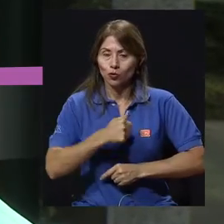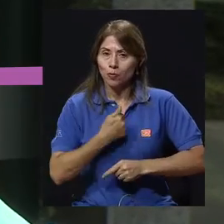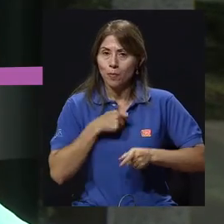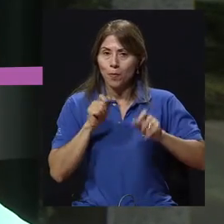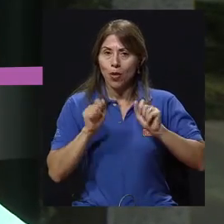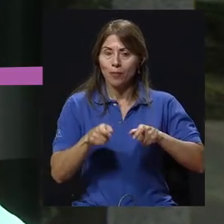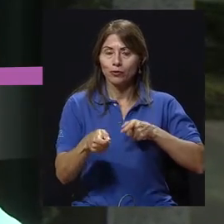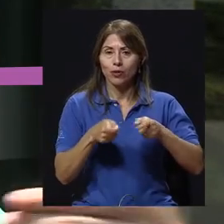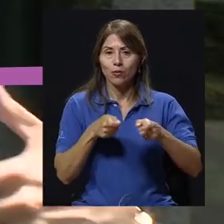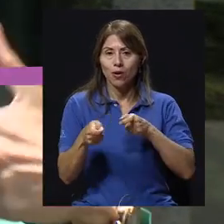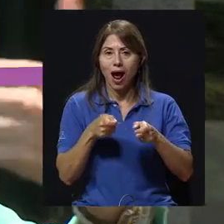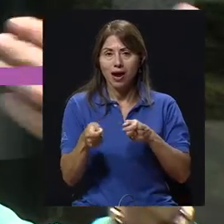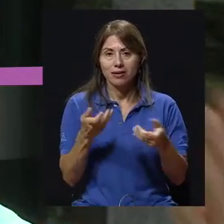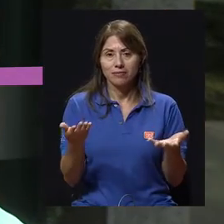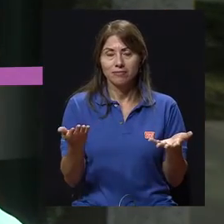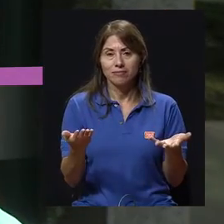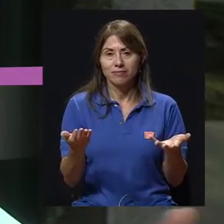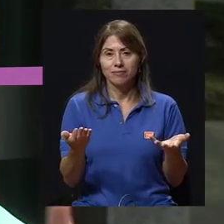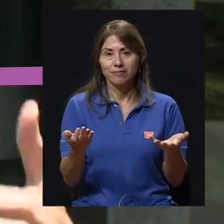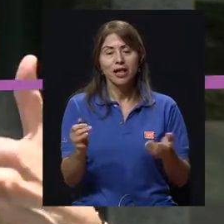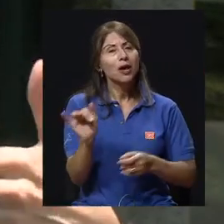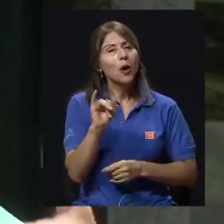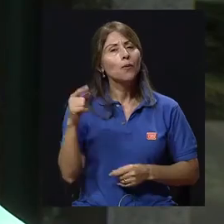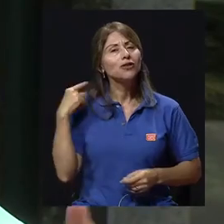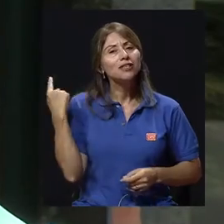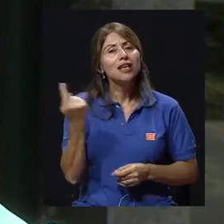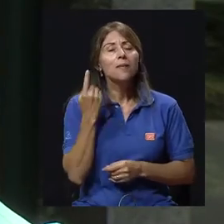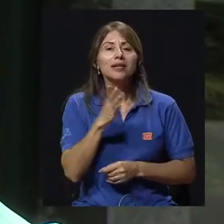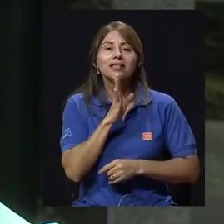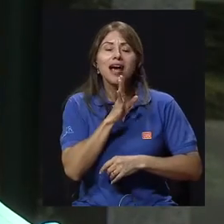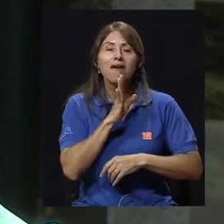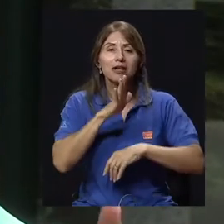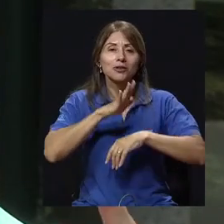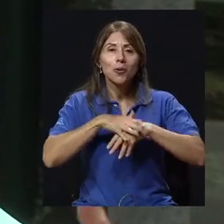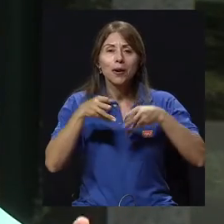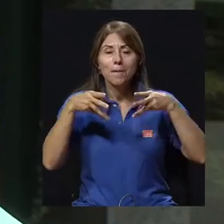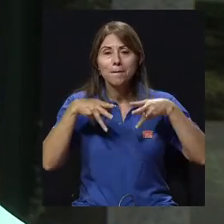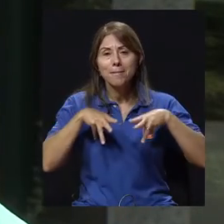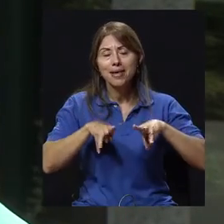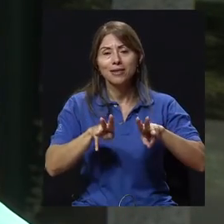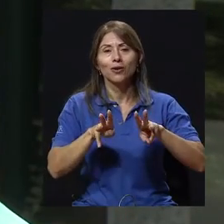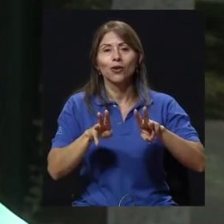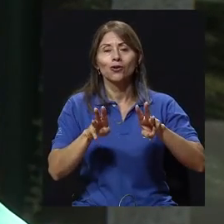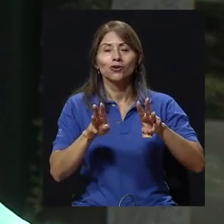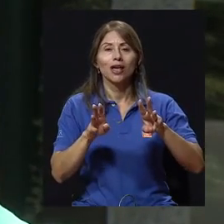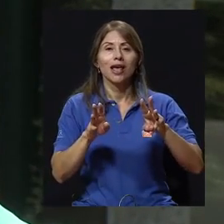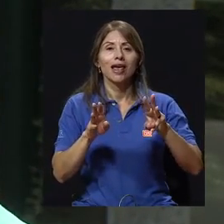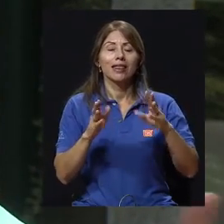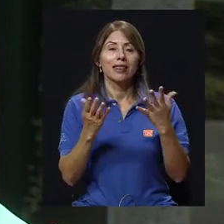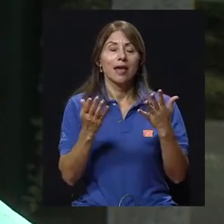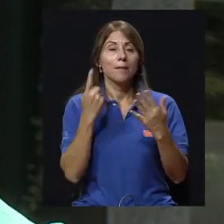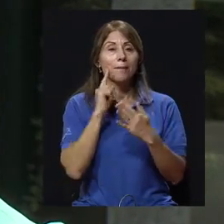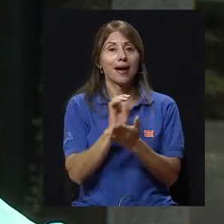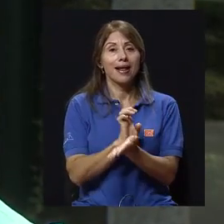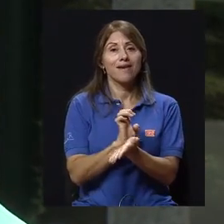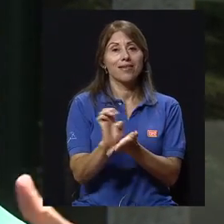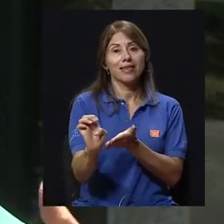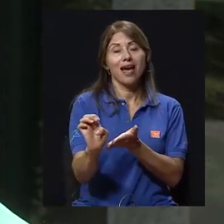y el tema, como siempre se habla de los métodos de barrera en contracepción,